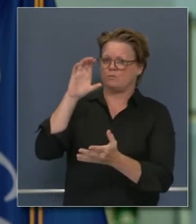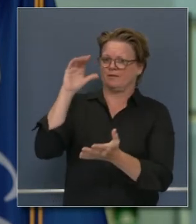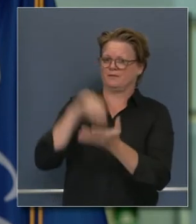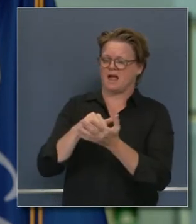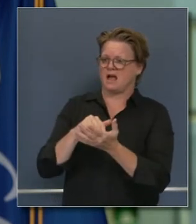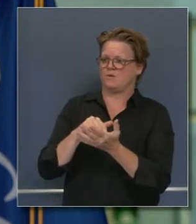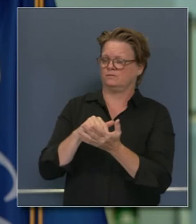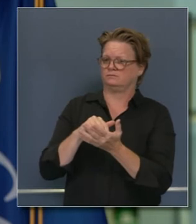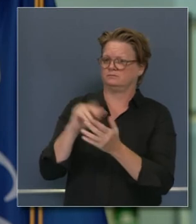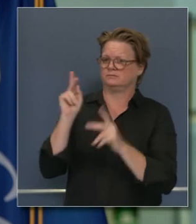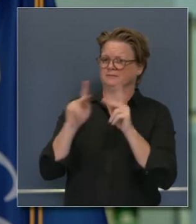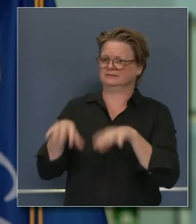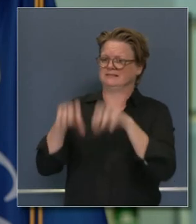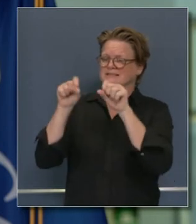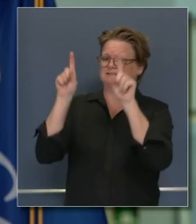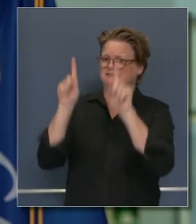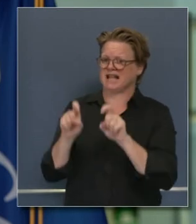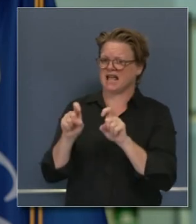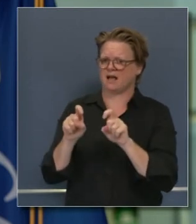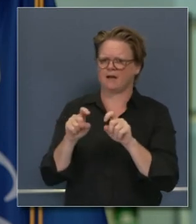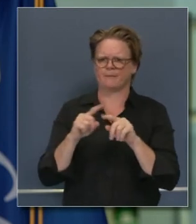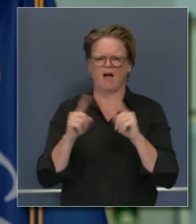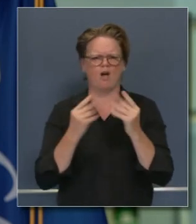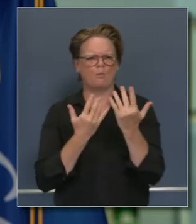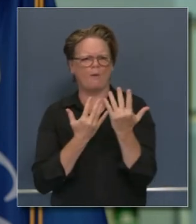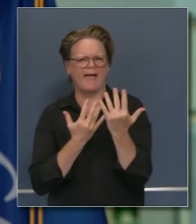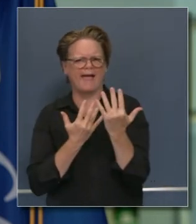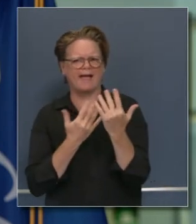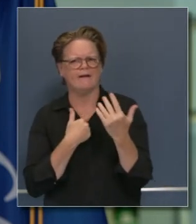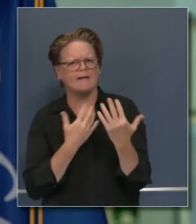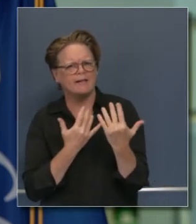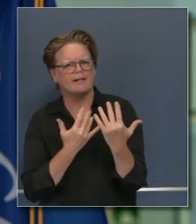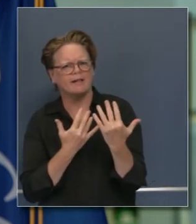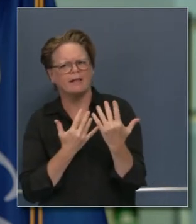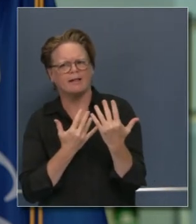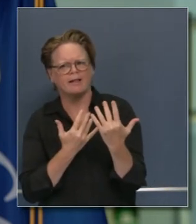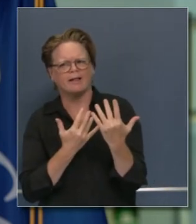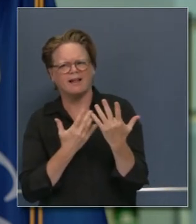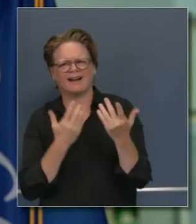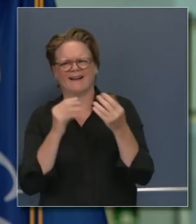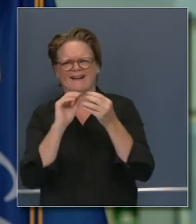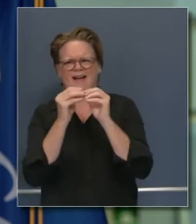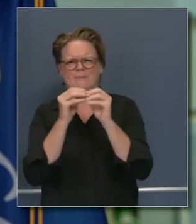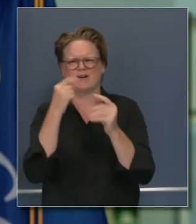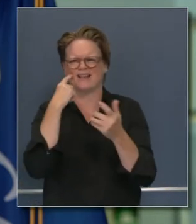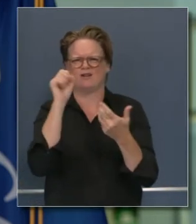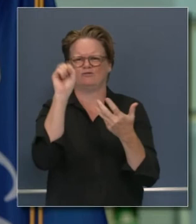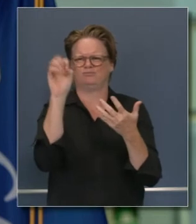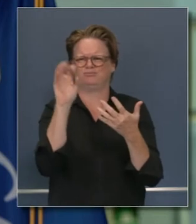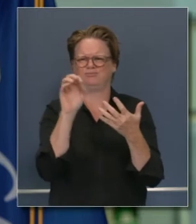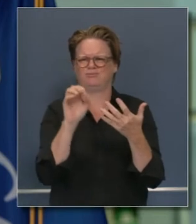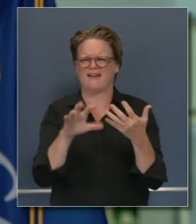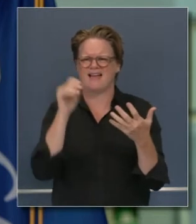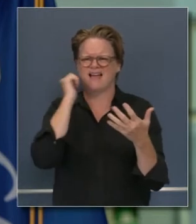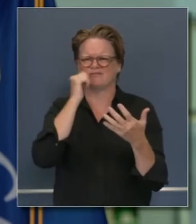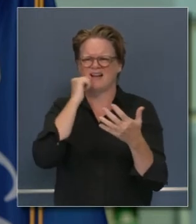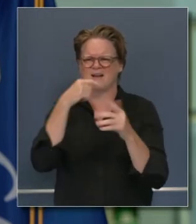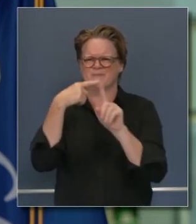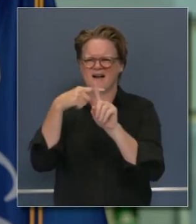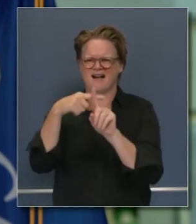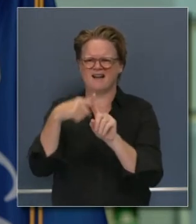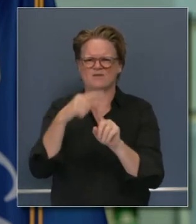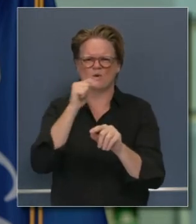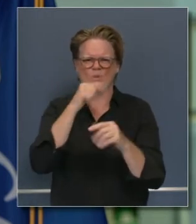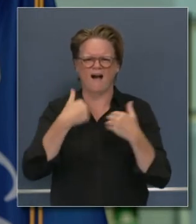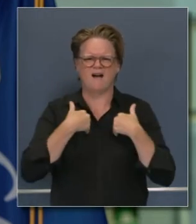quizás quitar a las personas de la lista de vigilancia mucho antes de lo necesario hay que tener cuidado con esos comentarios le